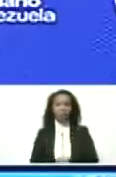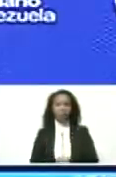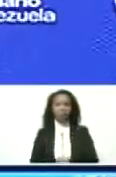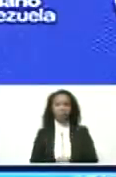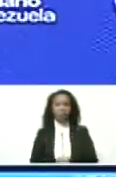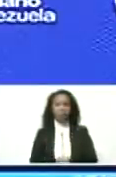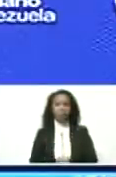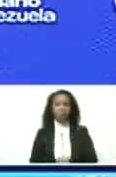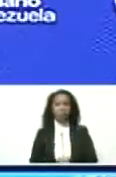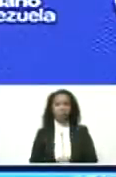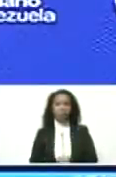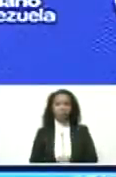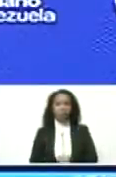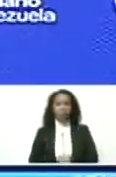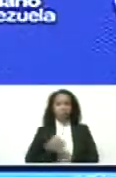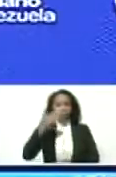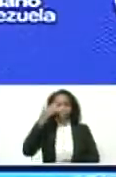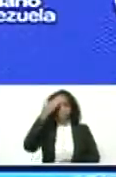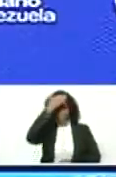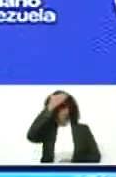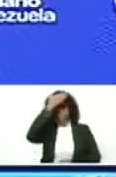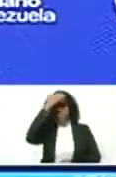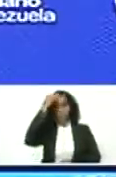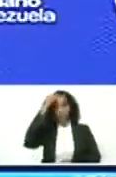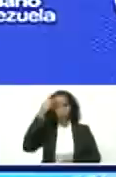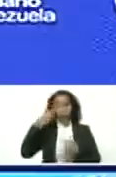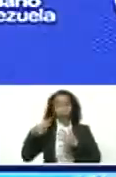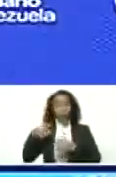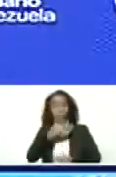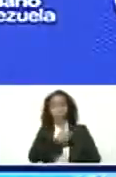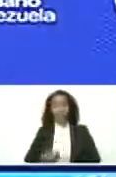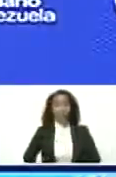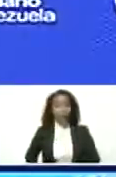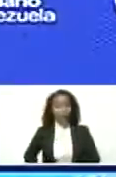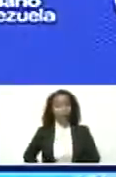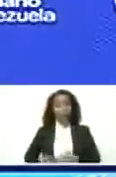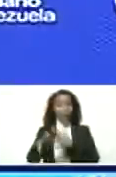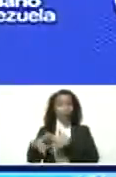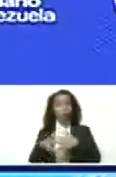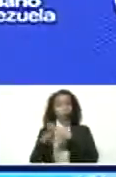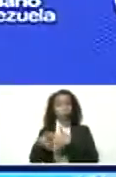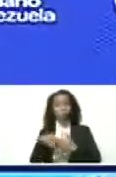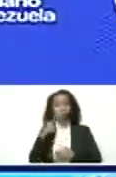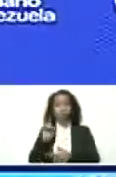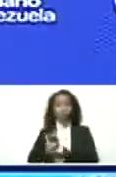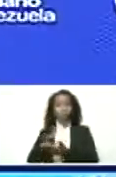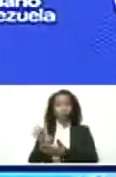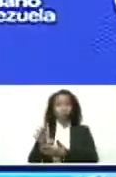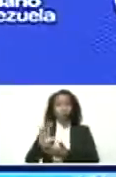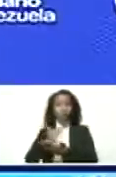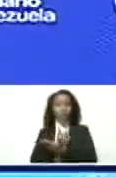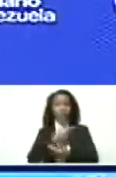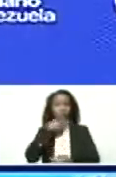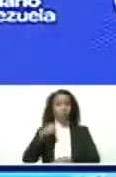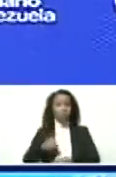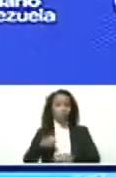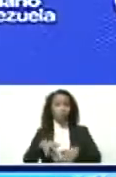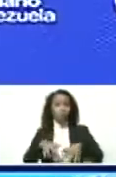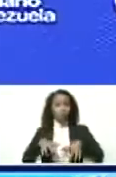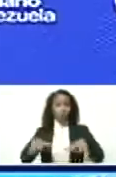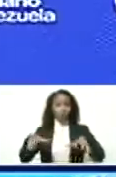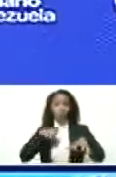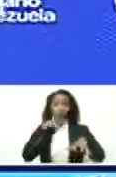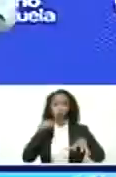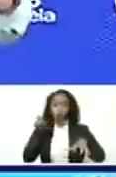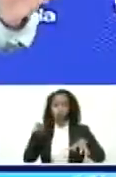Biden amenaza con expropiar a lo que él llama oligarcas rusos. ¿Multimillonarios rusos,